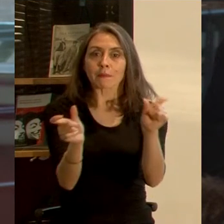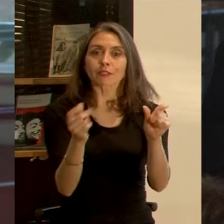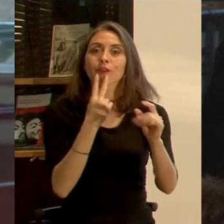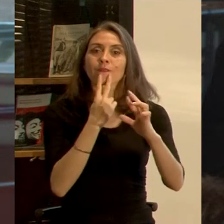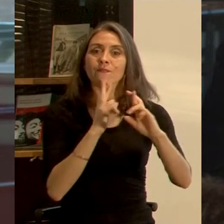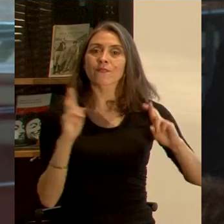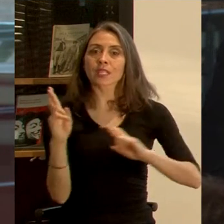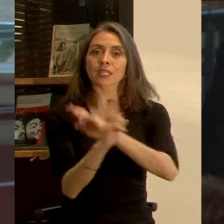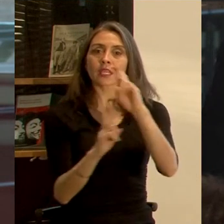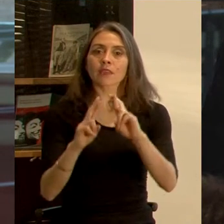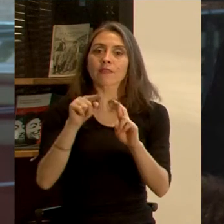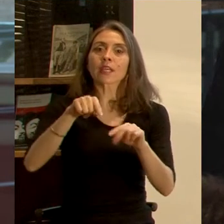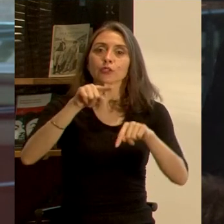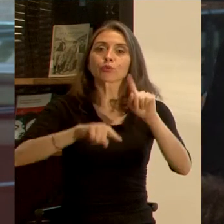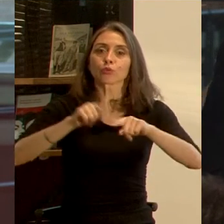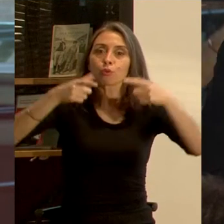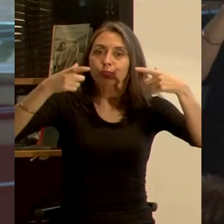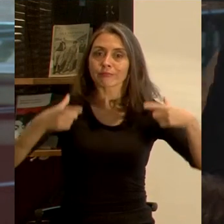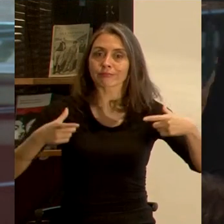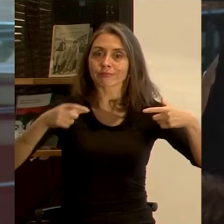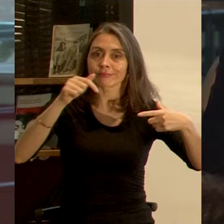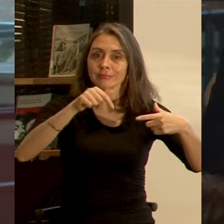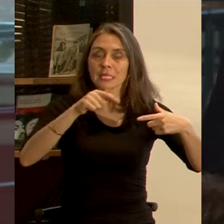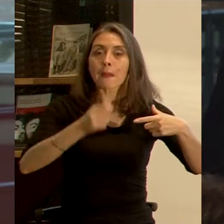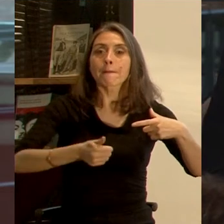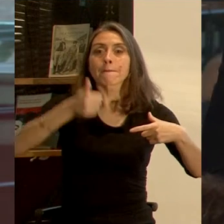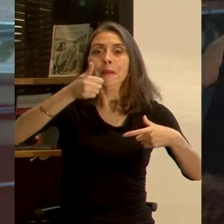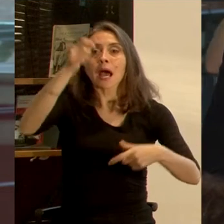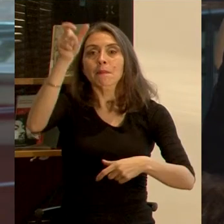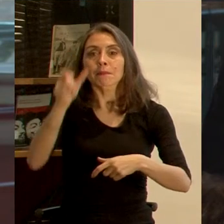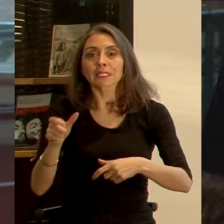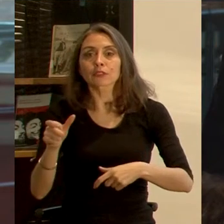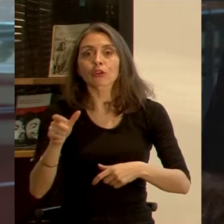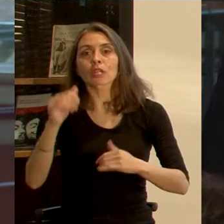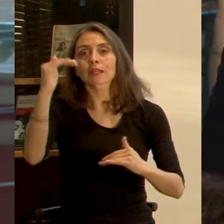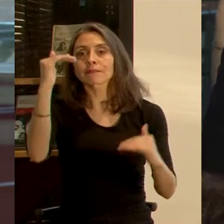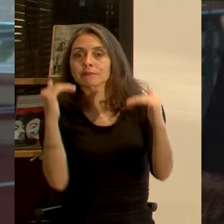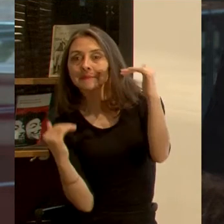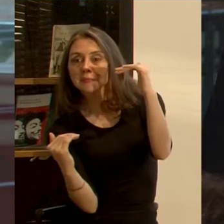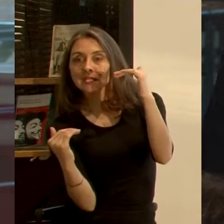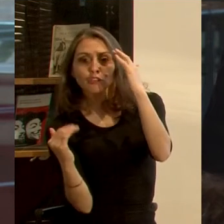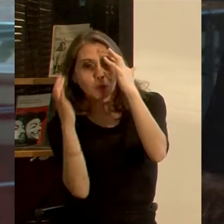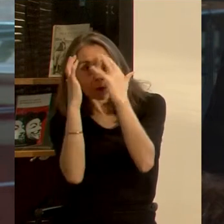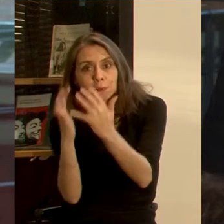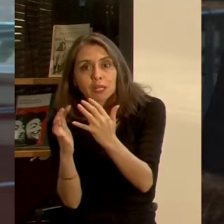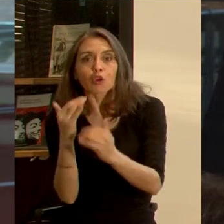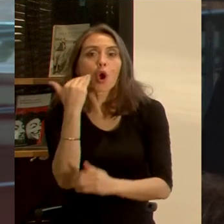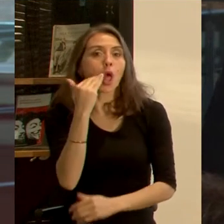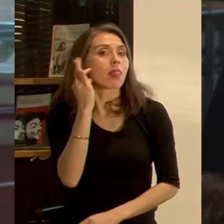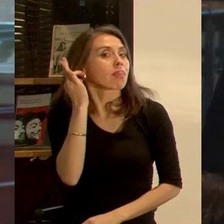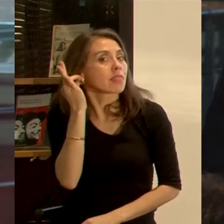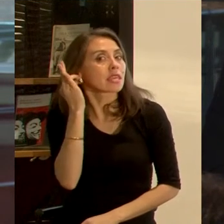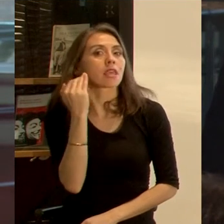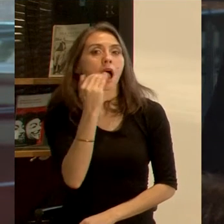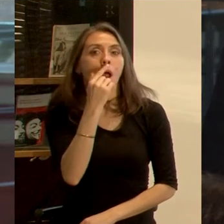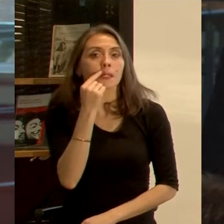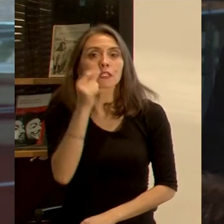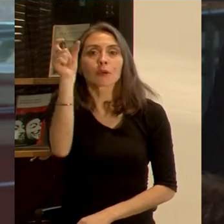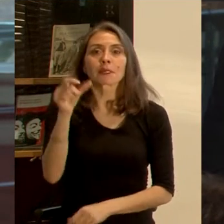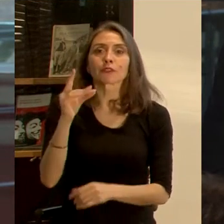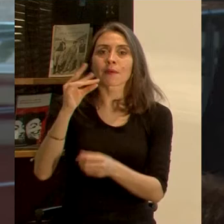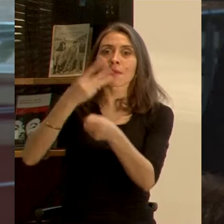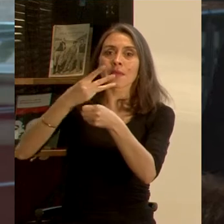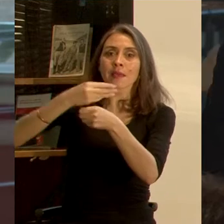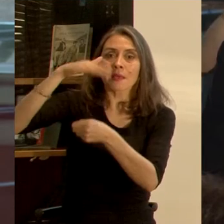conviven en su territorio. Pero especialmente de aquellos en situación de desventaja, como lo son las niñas y niños, los adultos